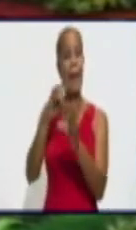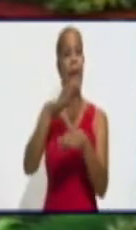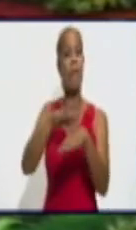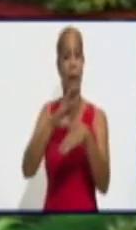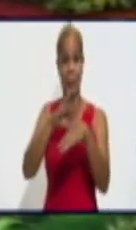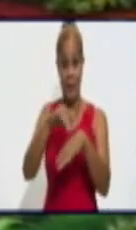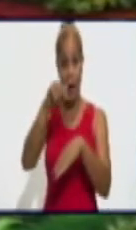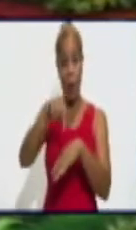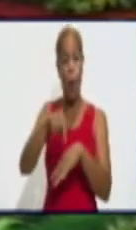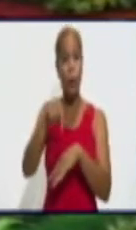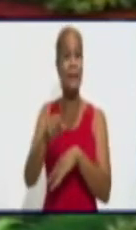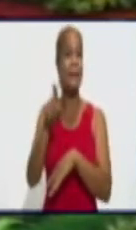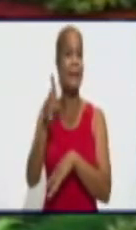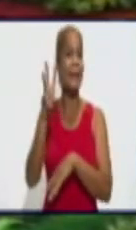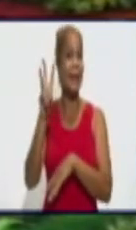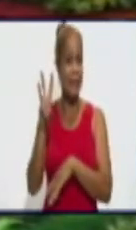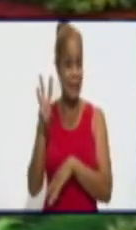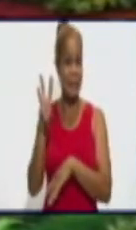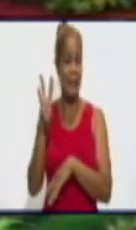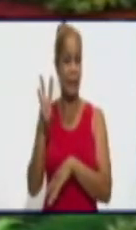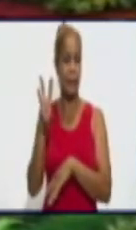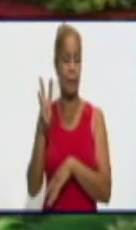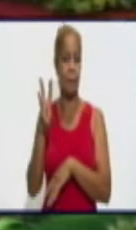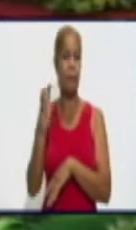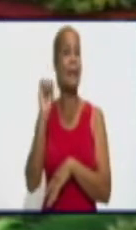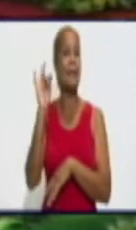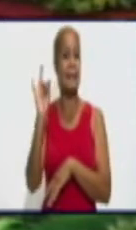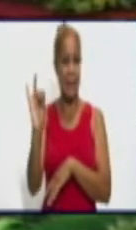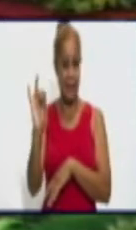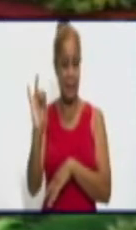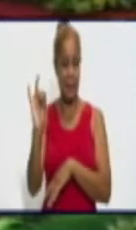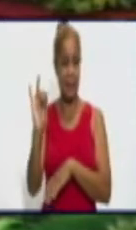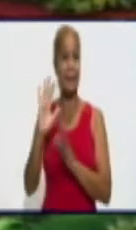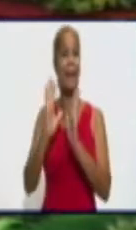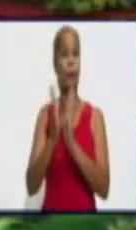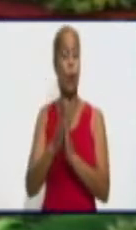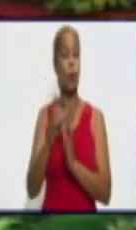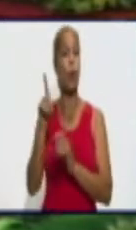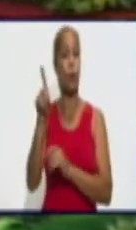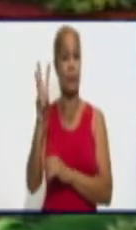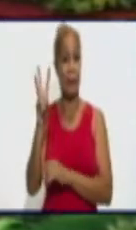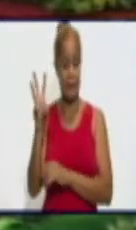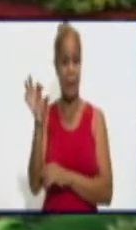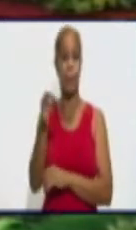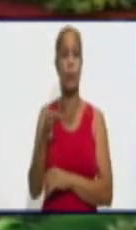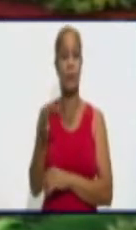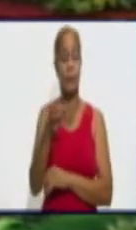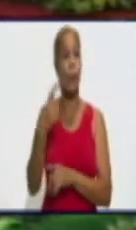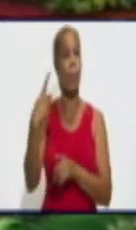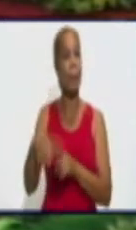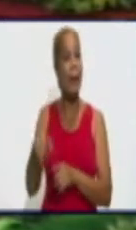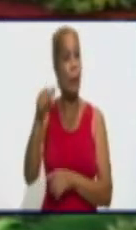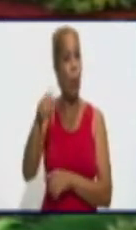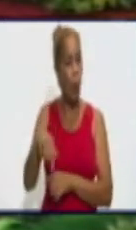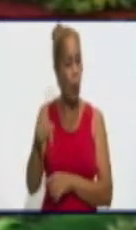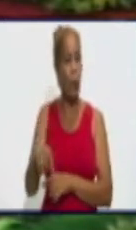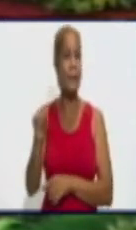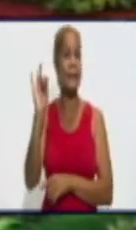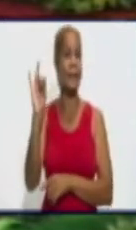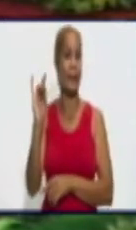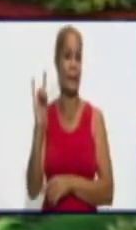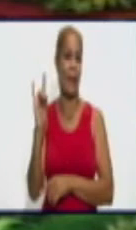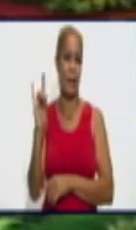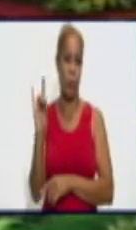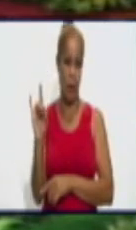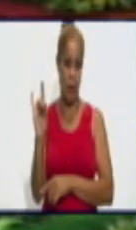municipios, al igual que en la jornada de ayer, pero hoy son 79 casos positivos a la COVID-19,